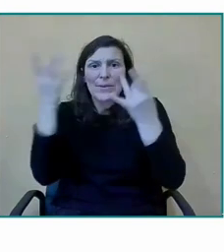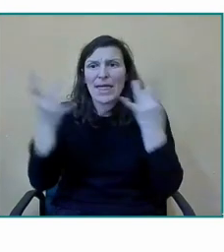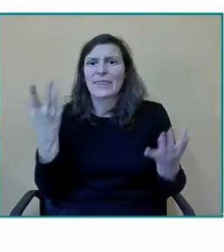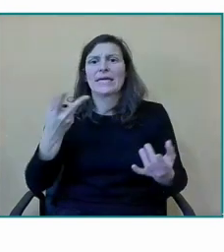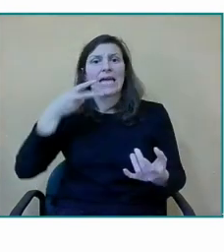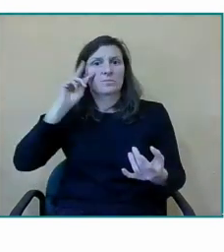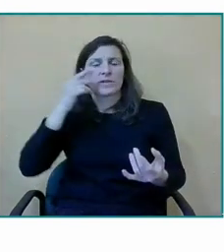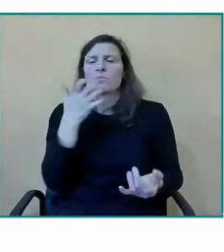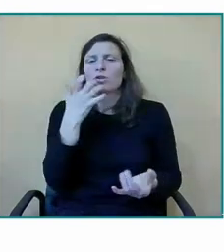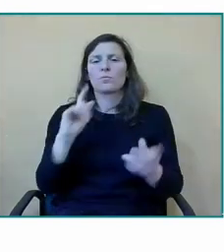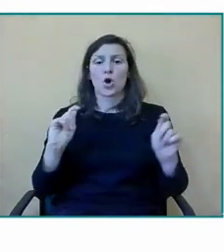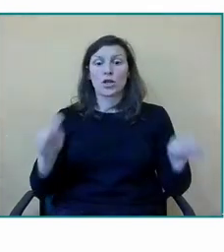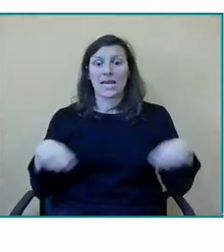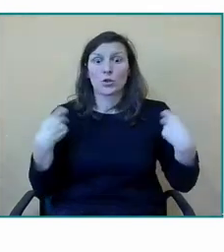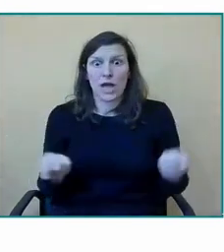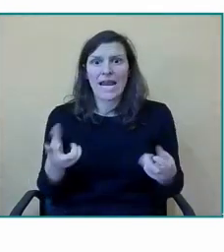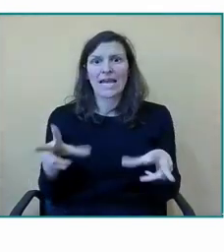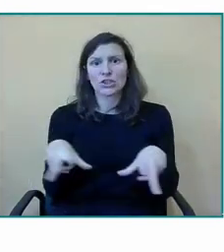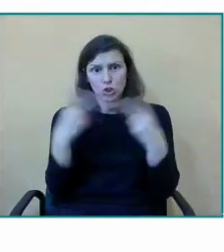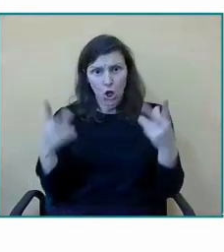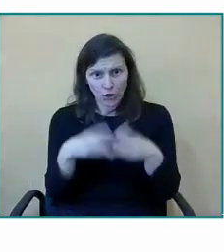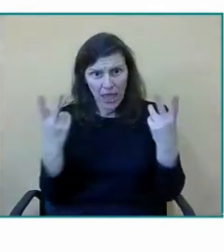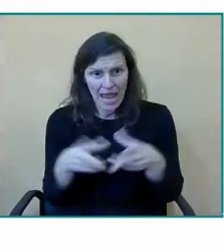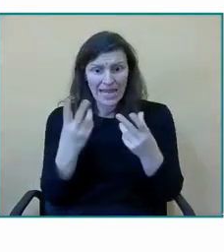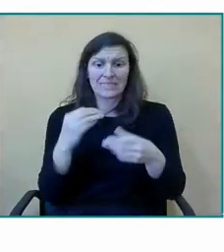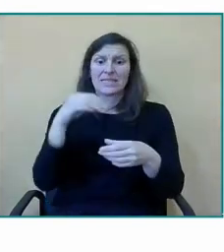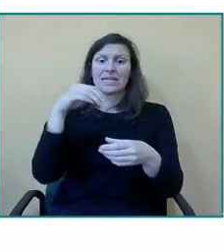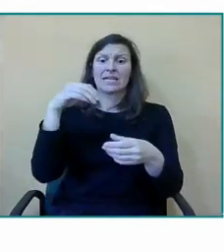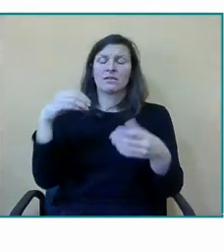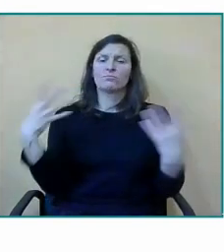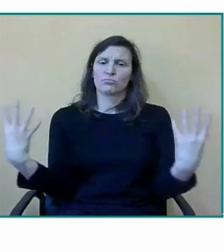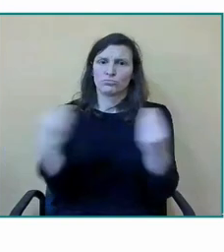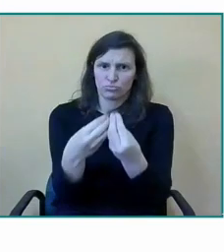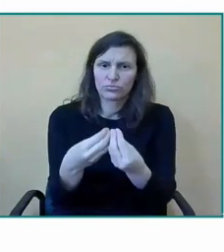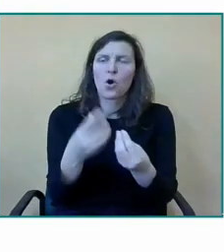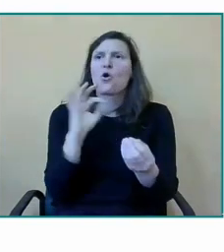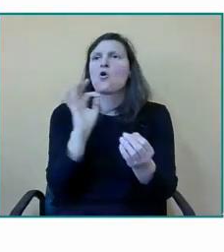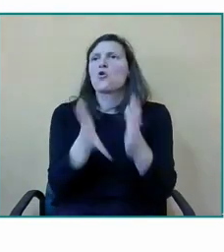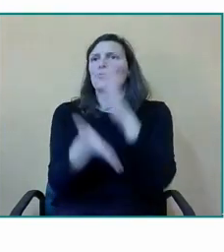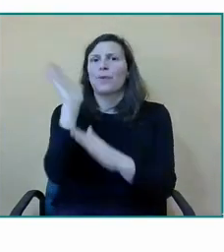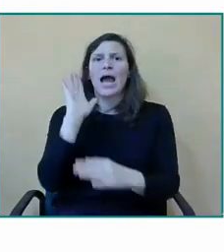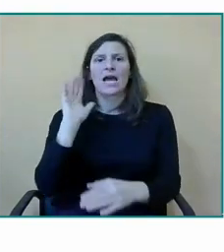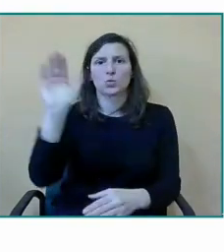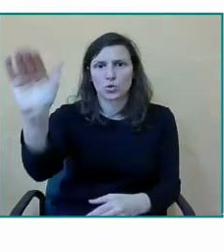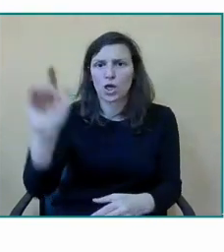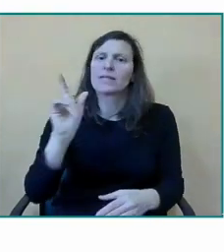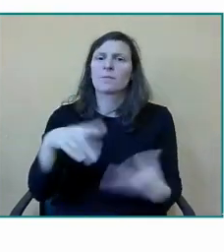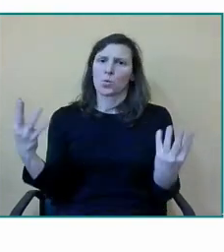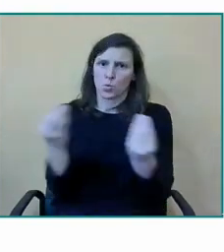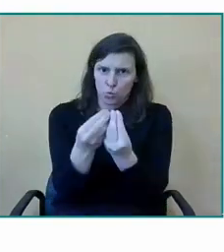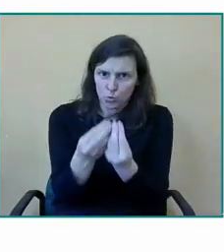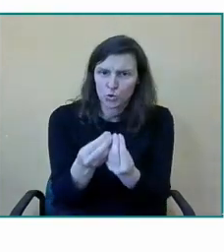en ciencias naturales sociales en alguna artística en salidas en patios al final crean una